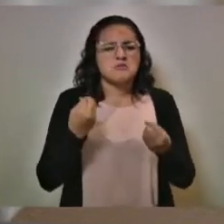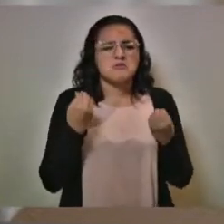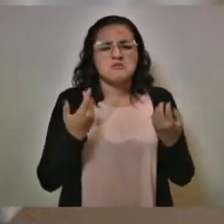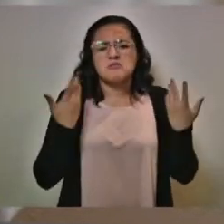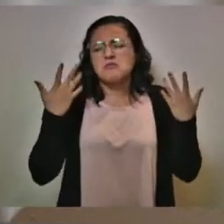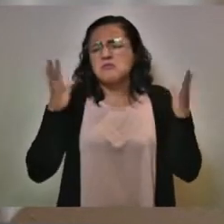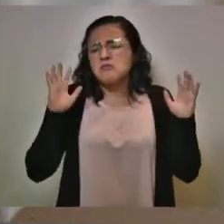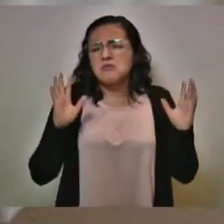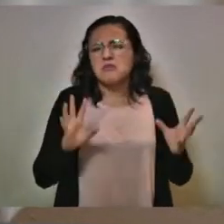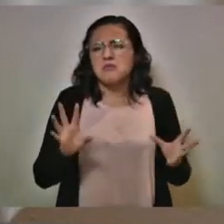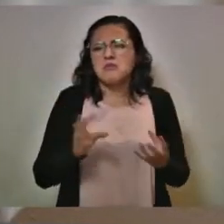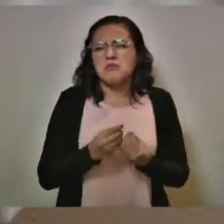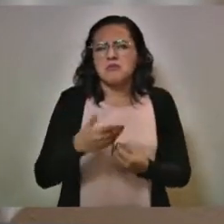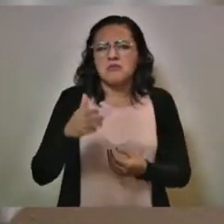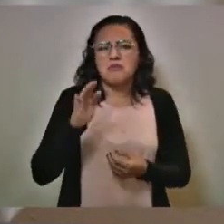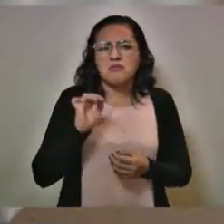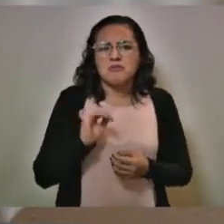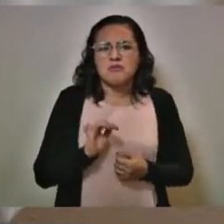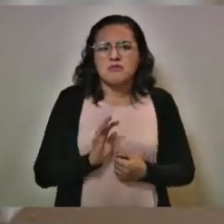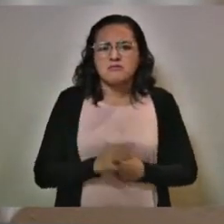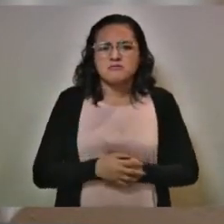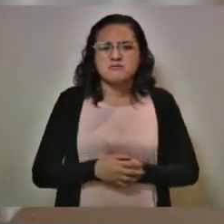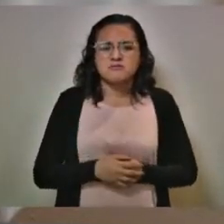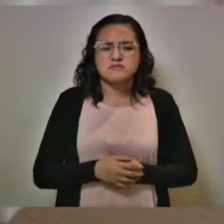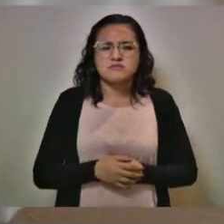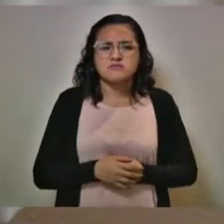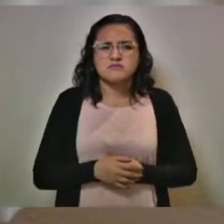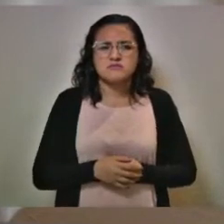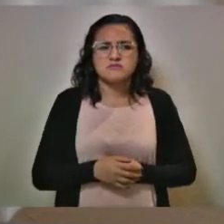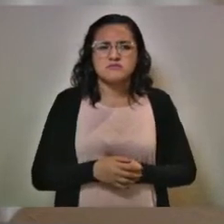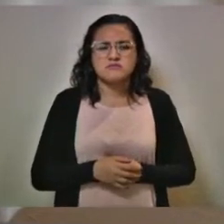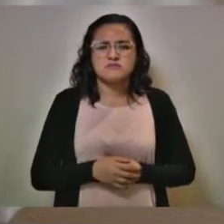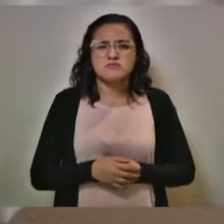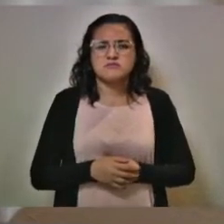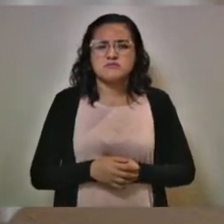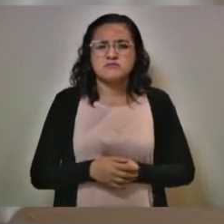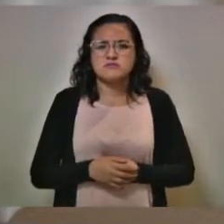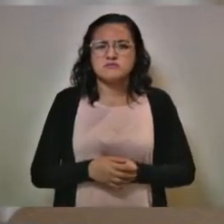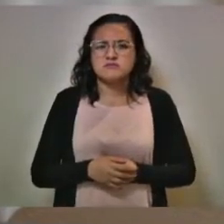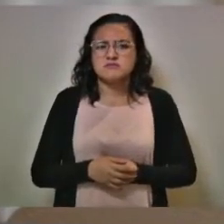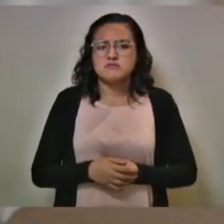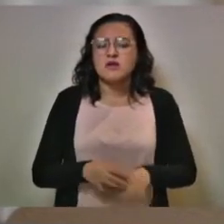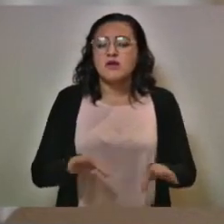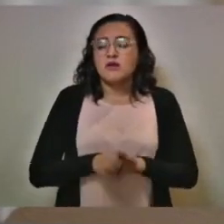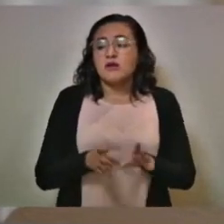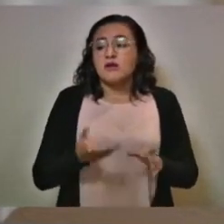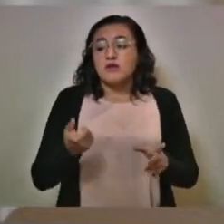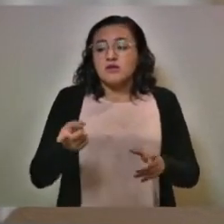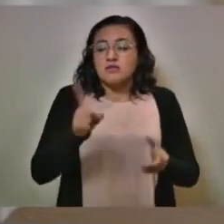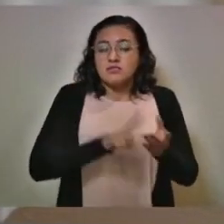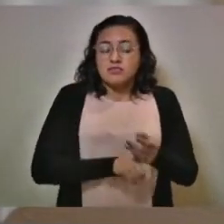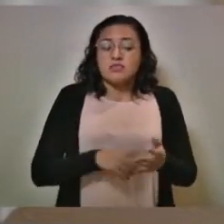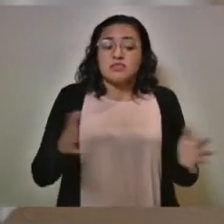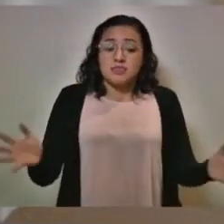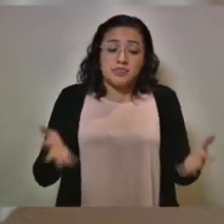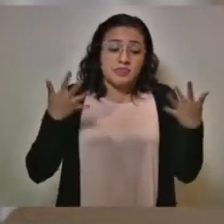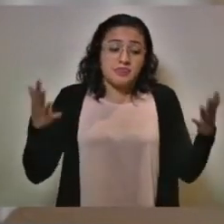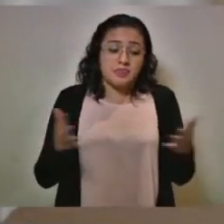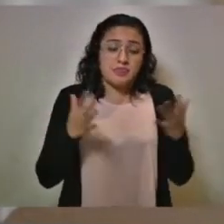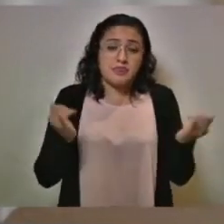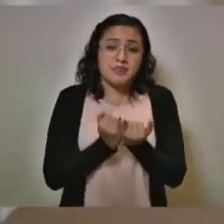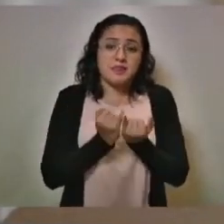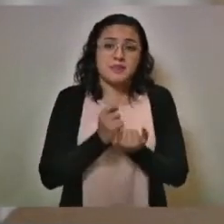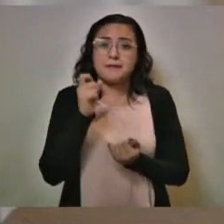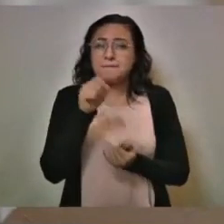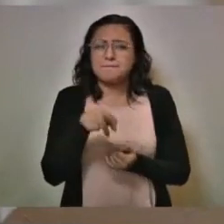concatenados, están dirigidos, están los convocantes que están a la vista son